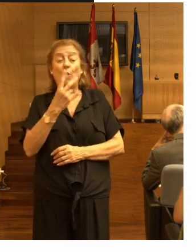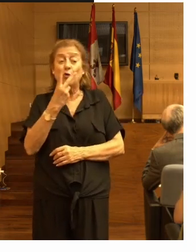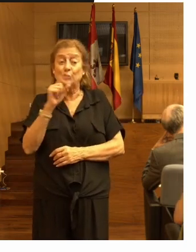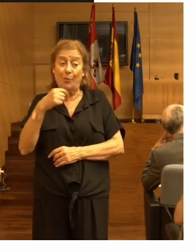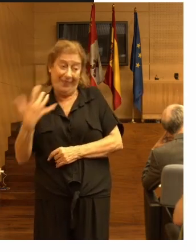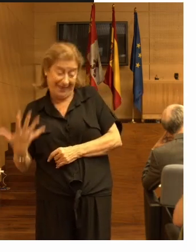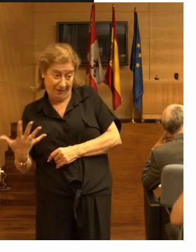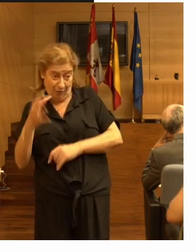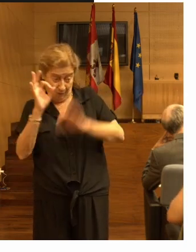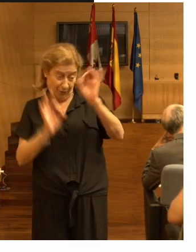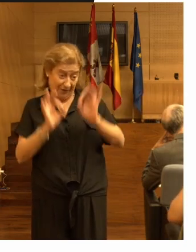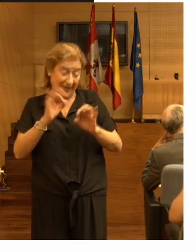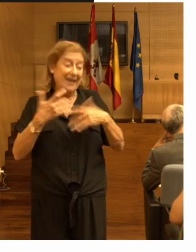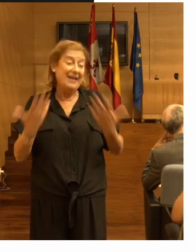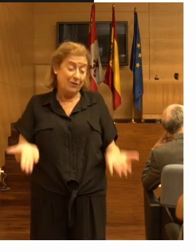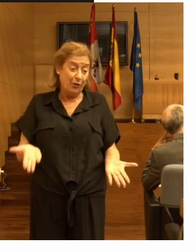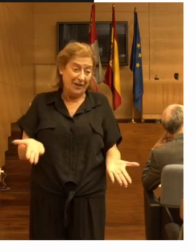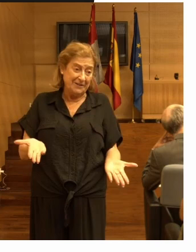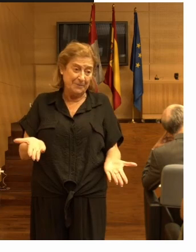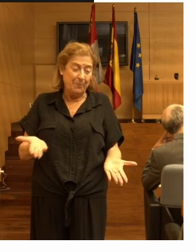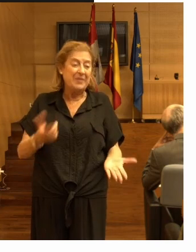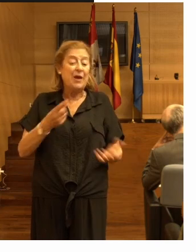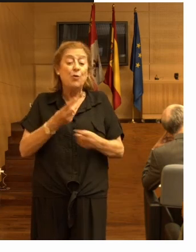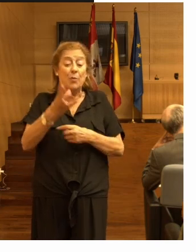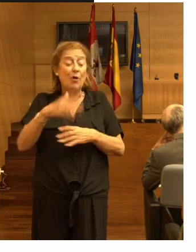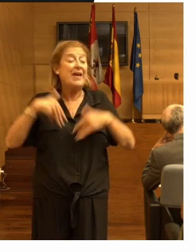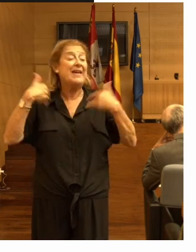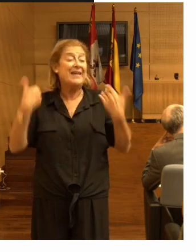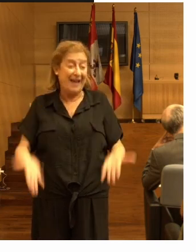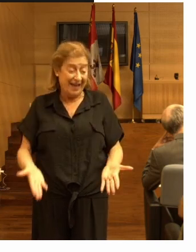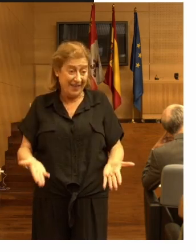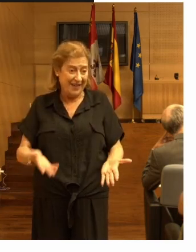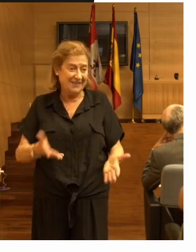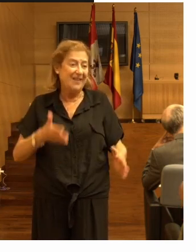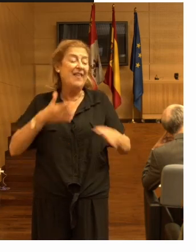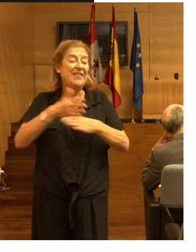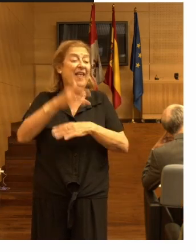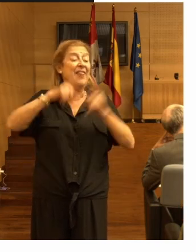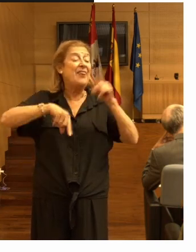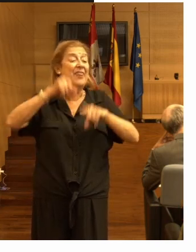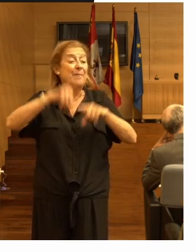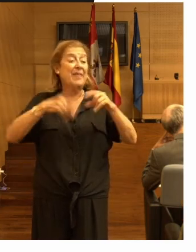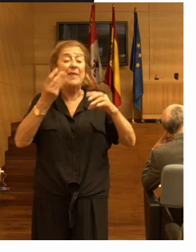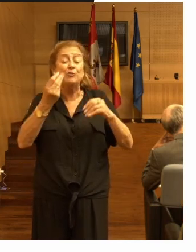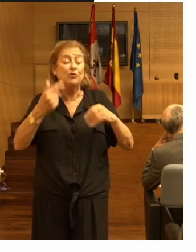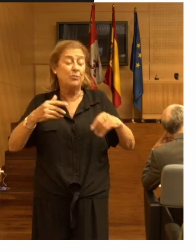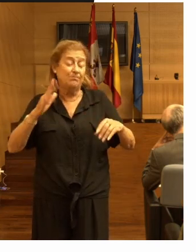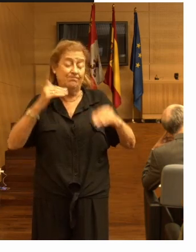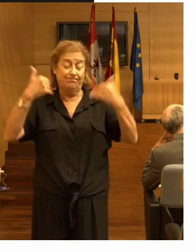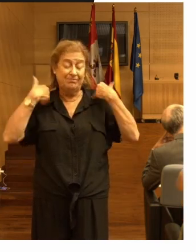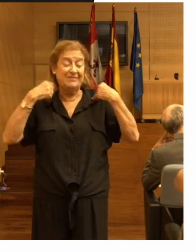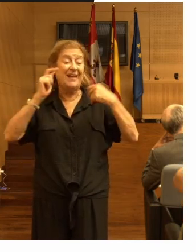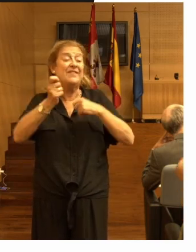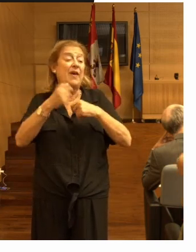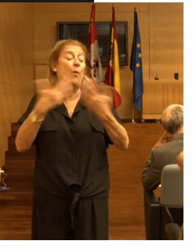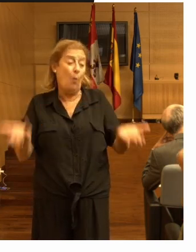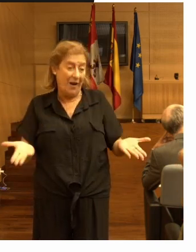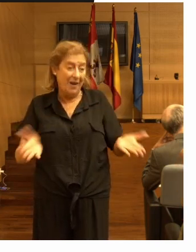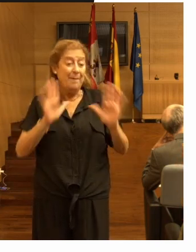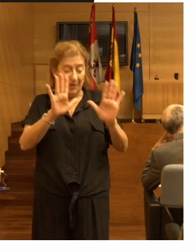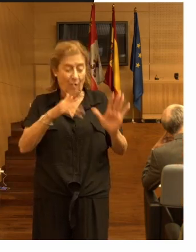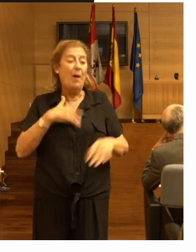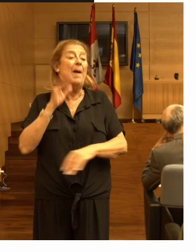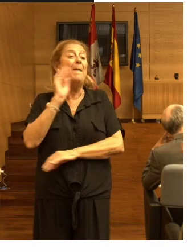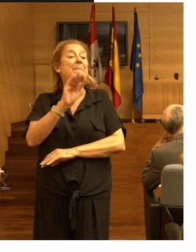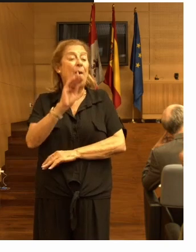2,5 entonces el número de caídas de entrada va a depender mucho de la residencia ahora la